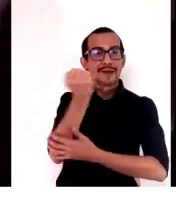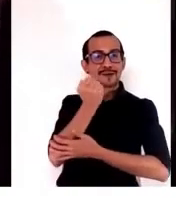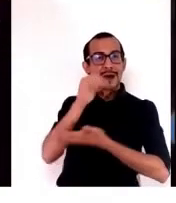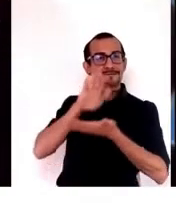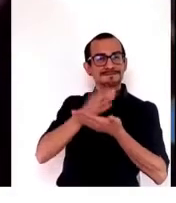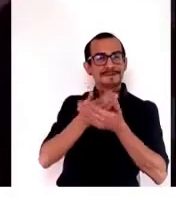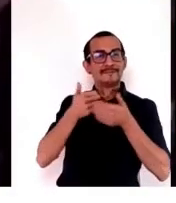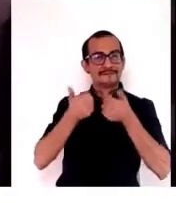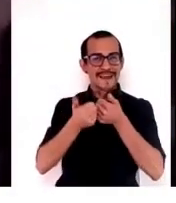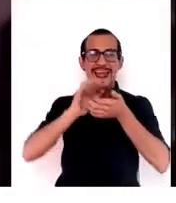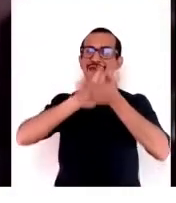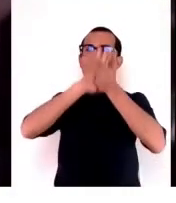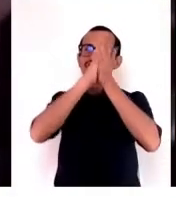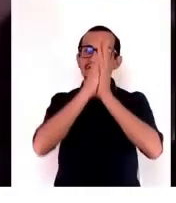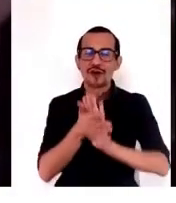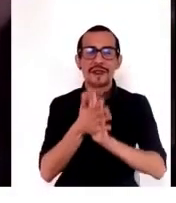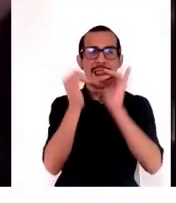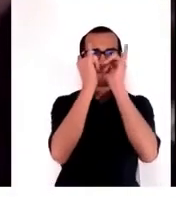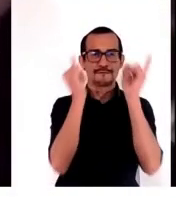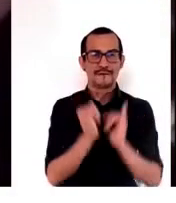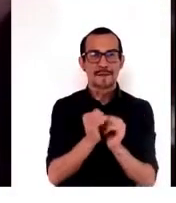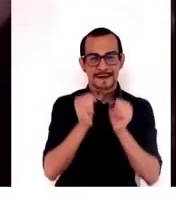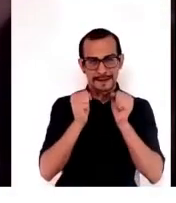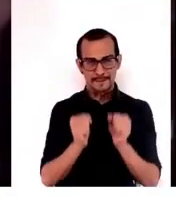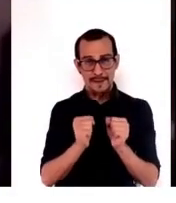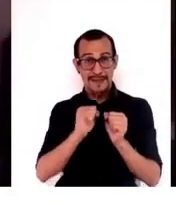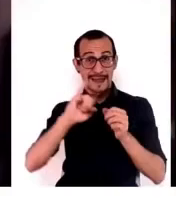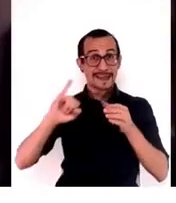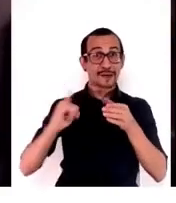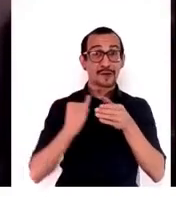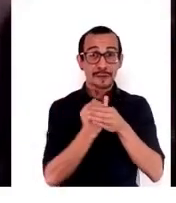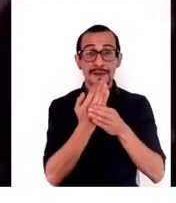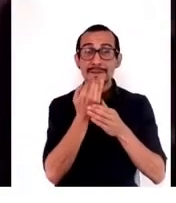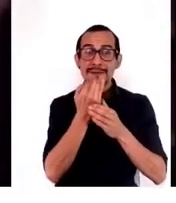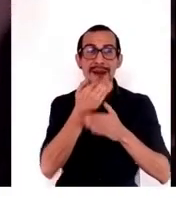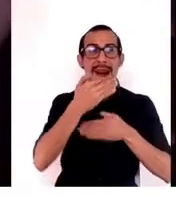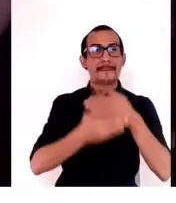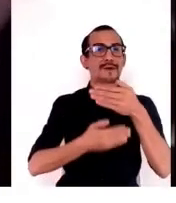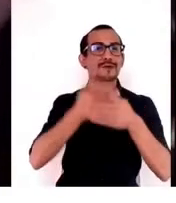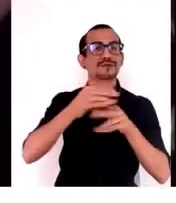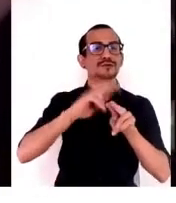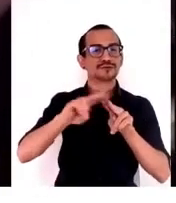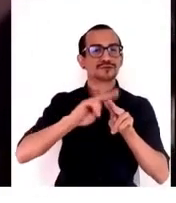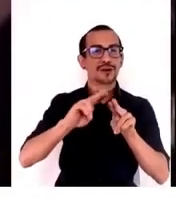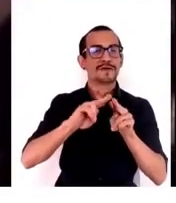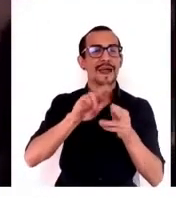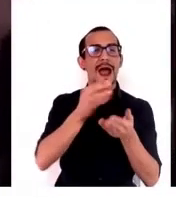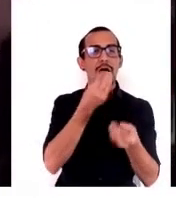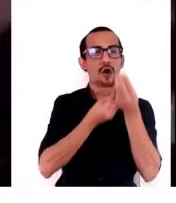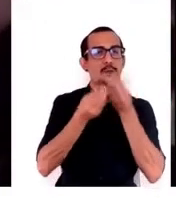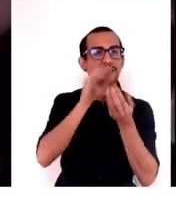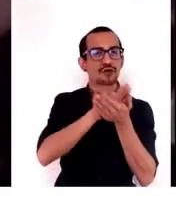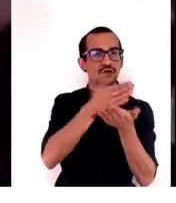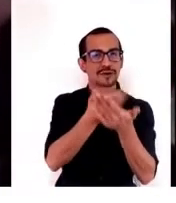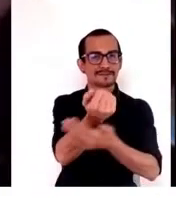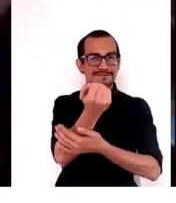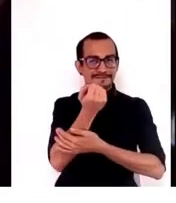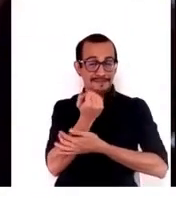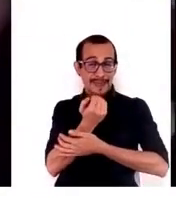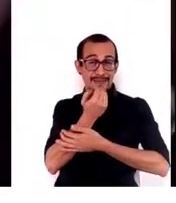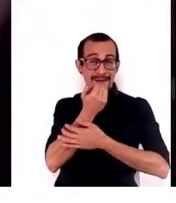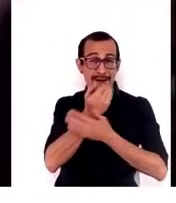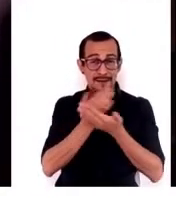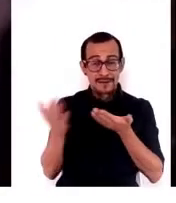sus formas, incluida la promoción de alimentos nutritivos, el aumento del